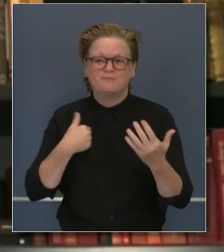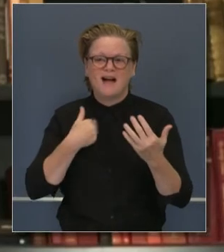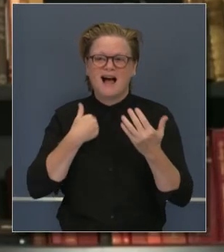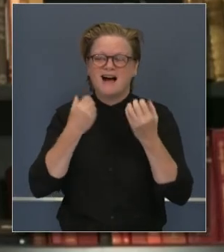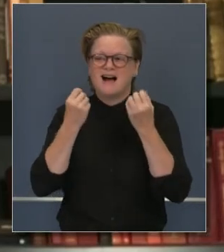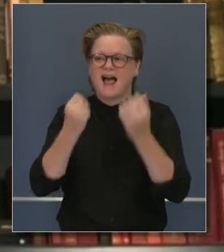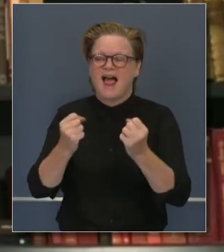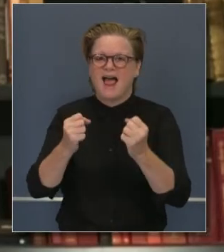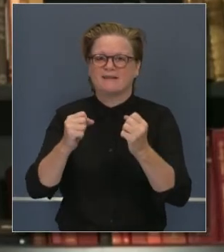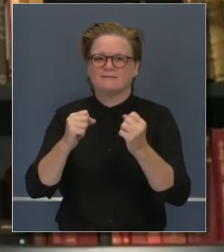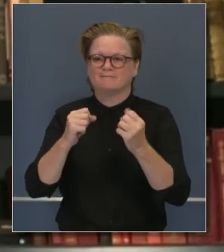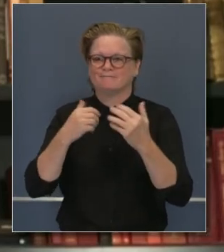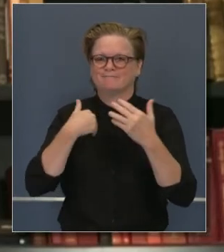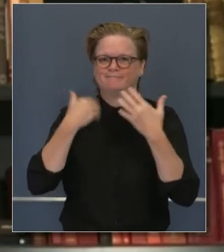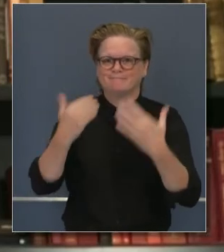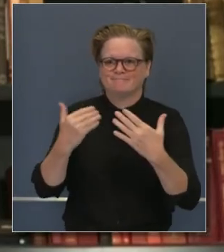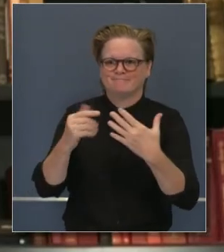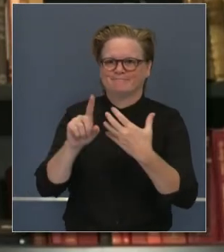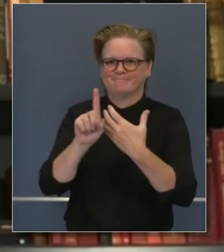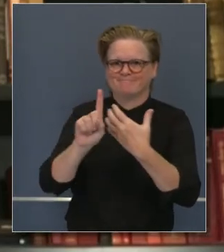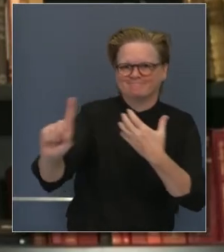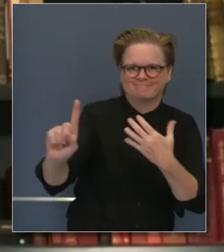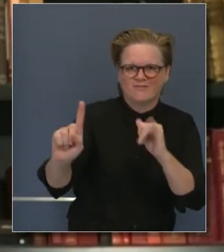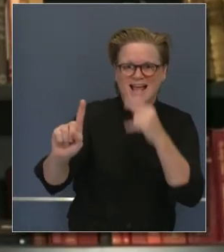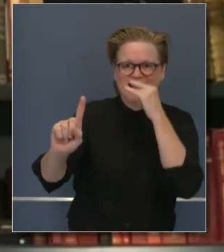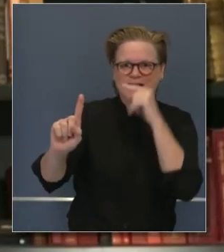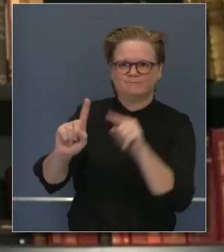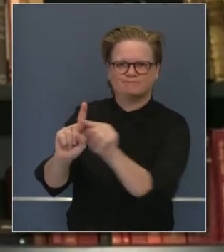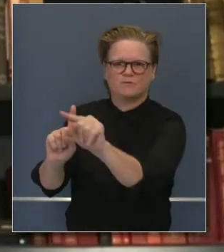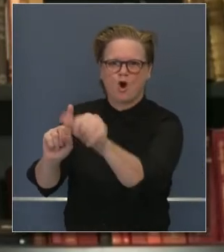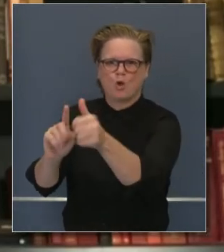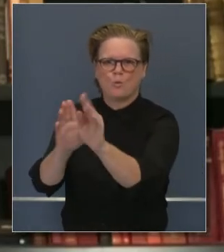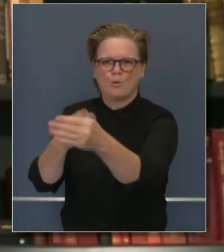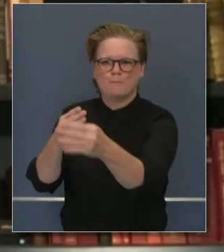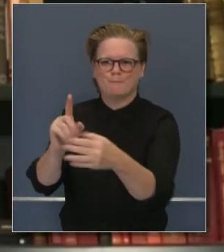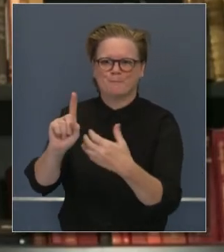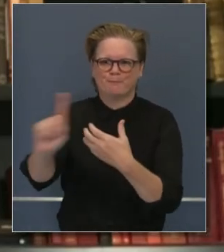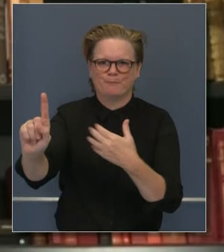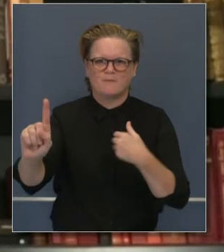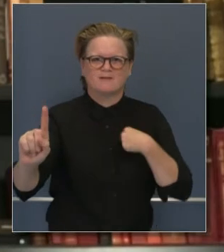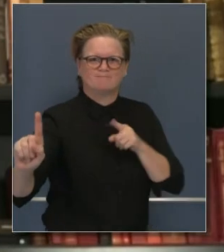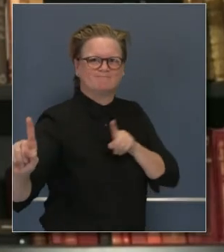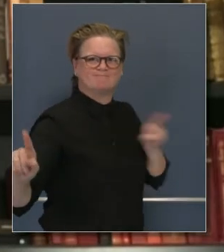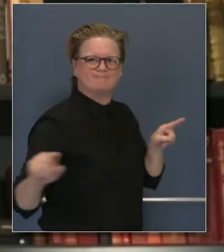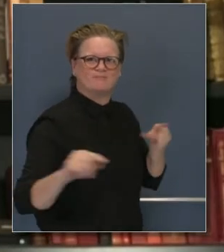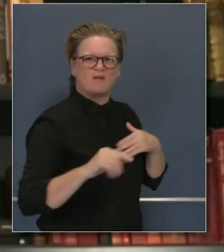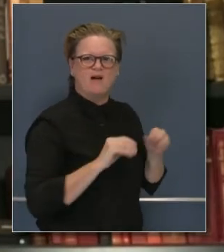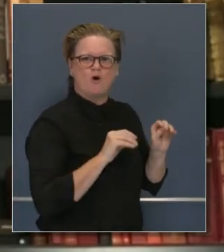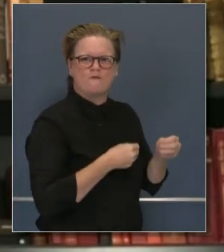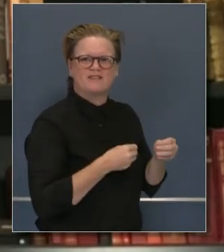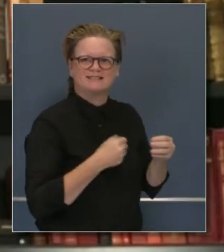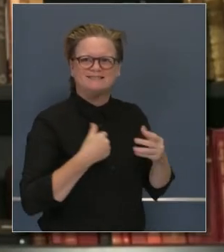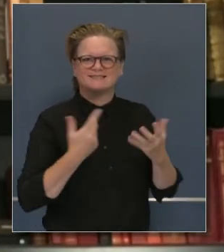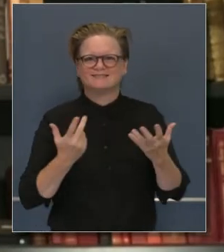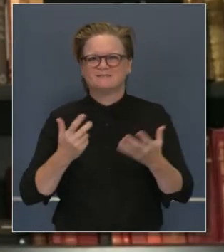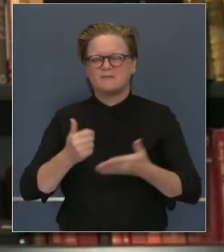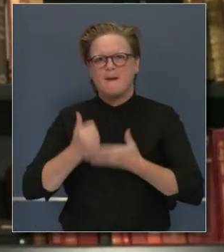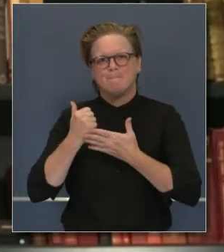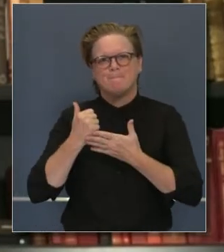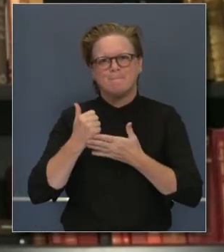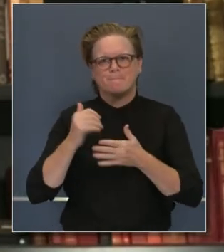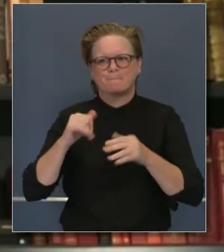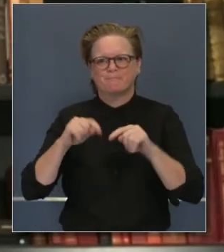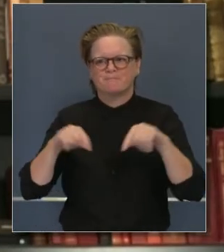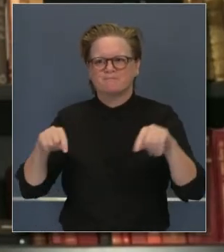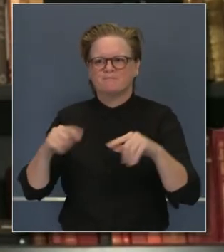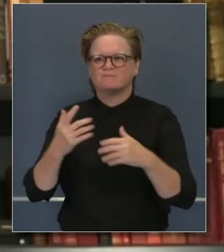tener a los hijos encima, en mi oficina. Antes tenía un cuarto más pequeño,